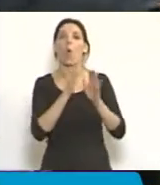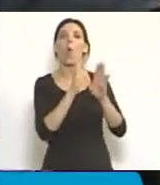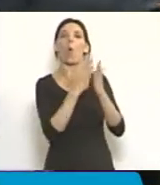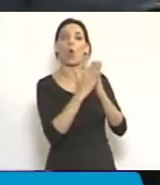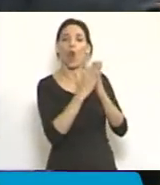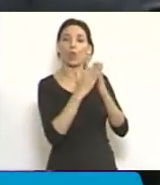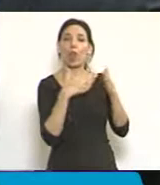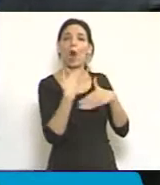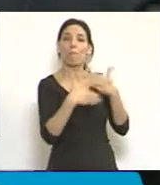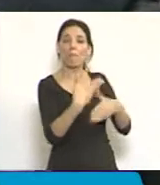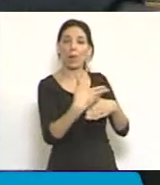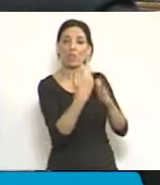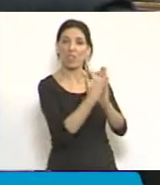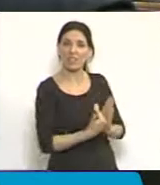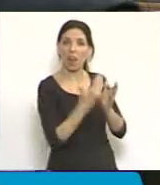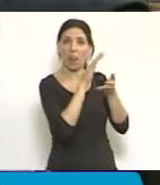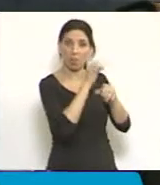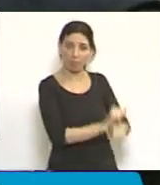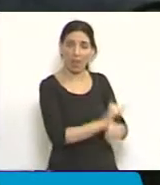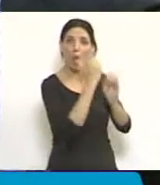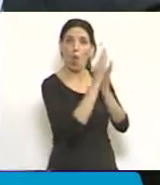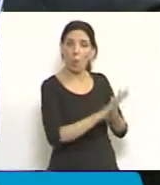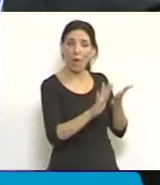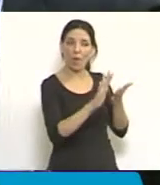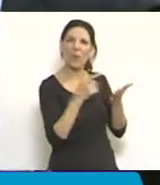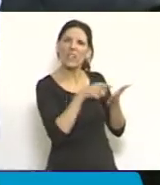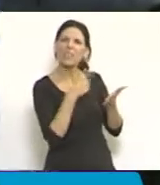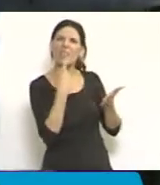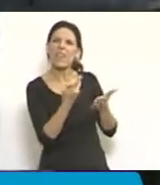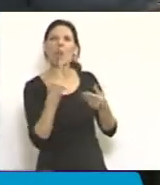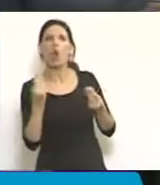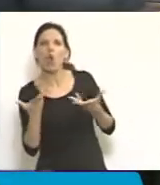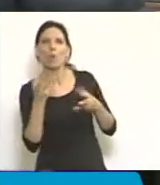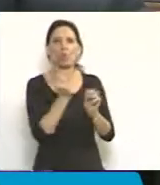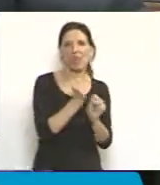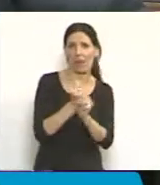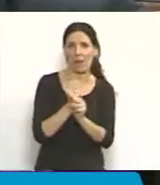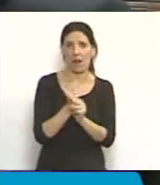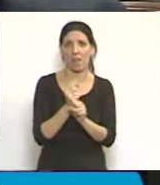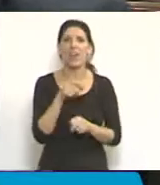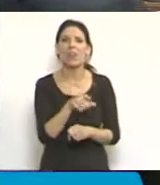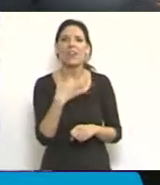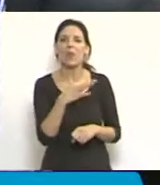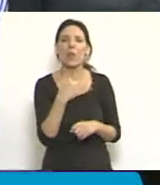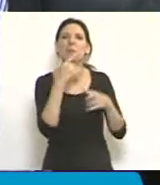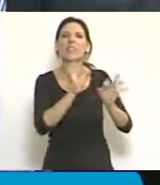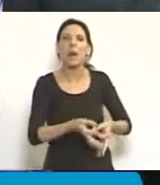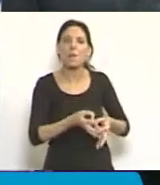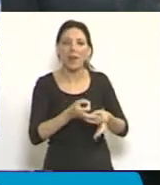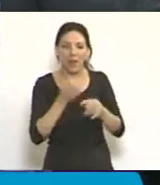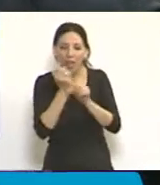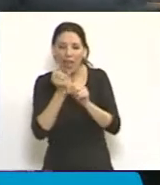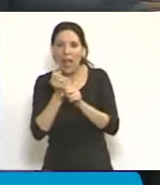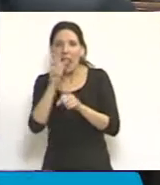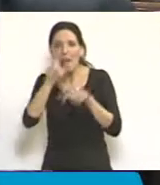y va a discutir la implementación, ese debate tiene que embarrarse en la gestión actual, si